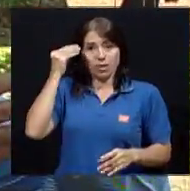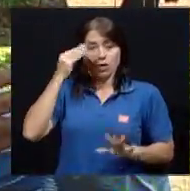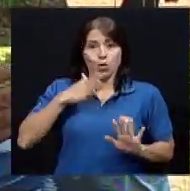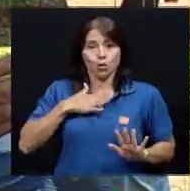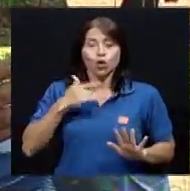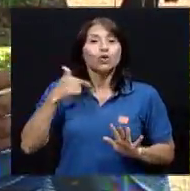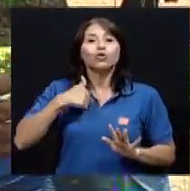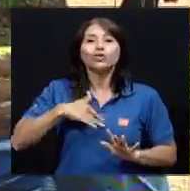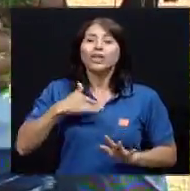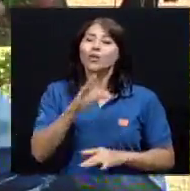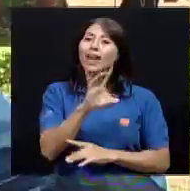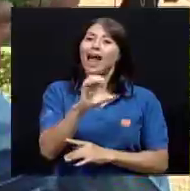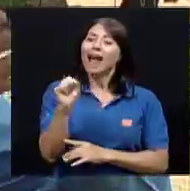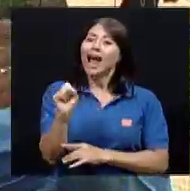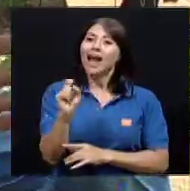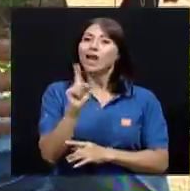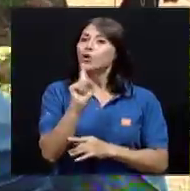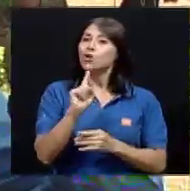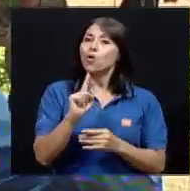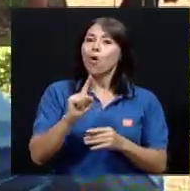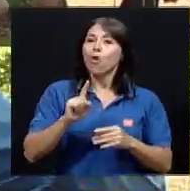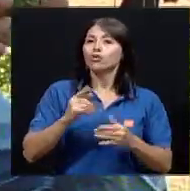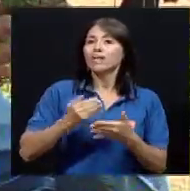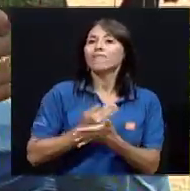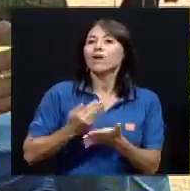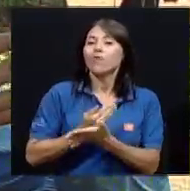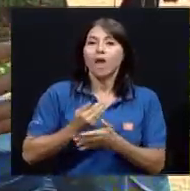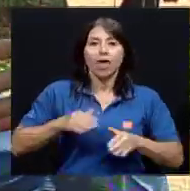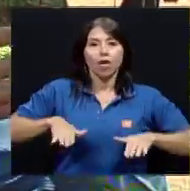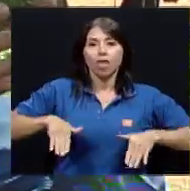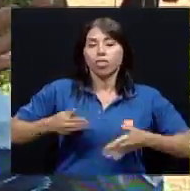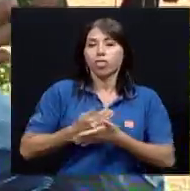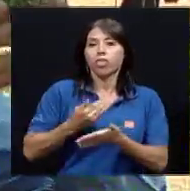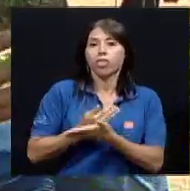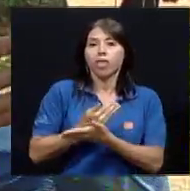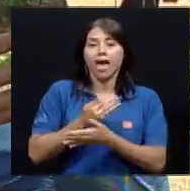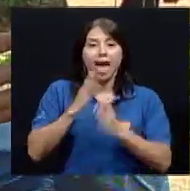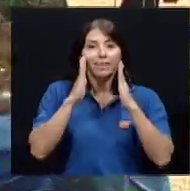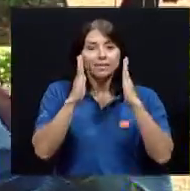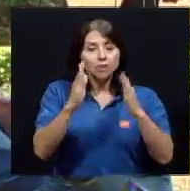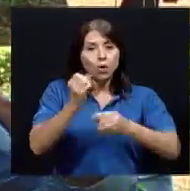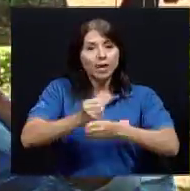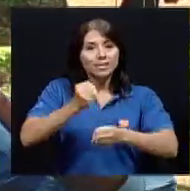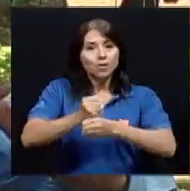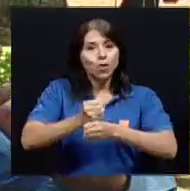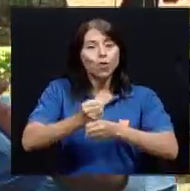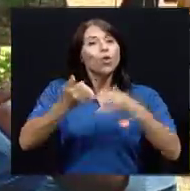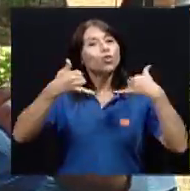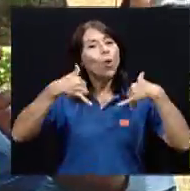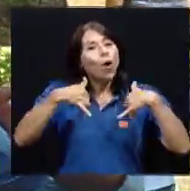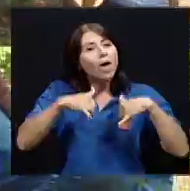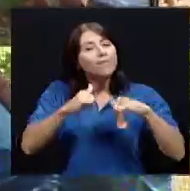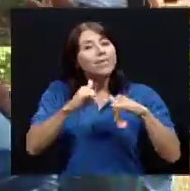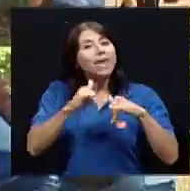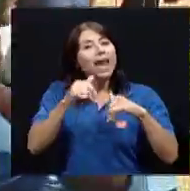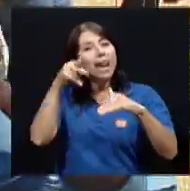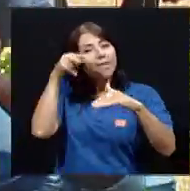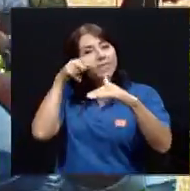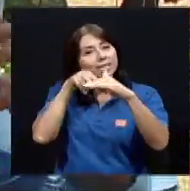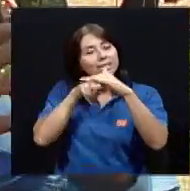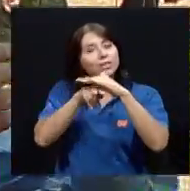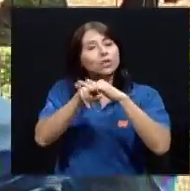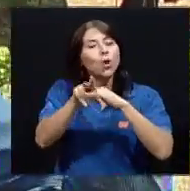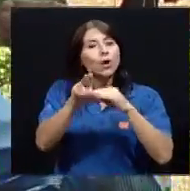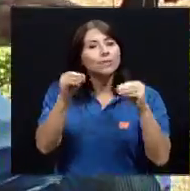correctamente los tiempos, no se ha renovado en su modelo de atención y su modelo de gestión y tiene todavía una visión bastante, llamamos